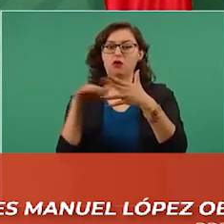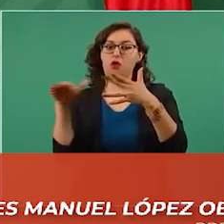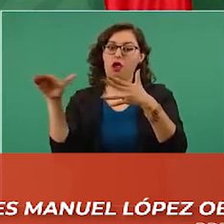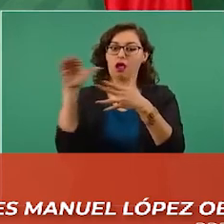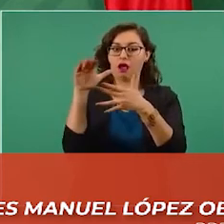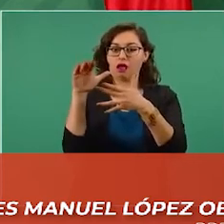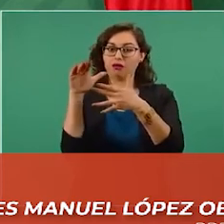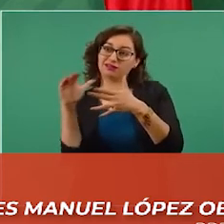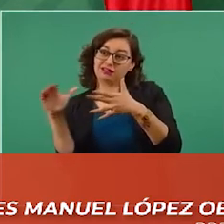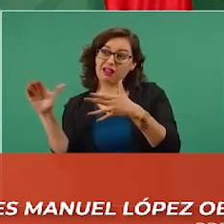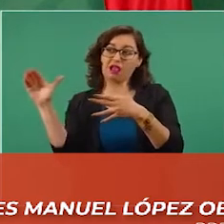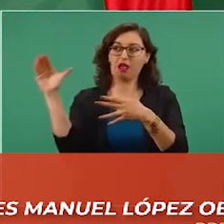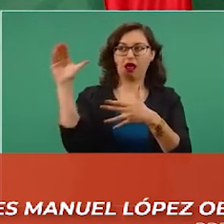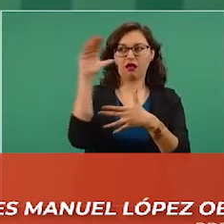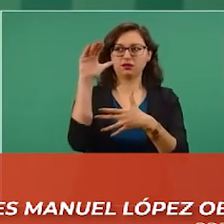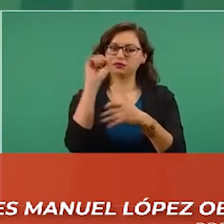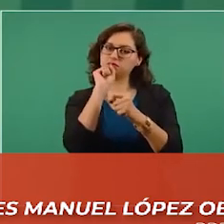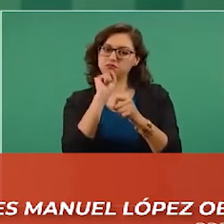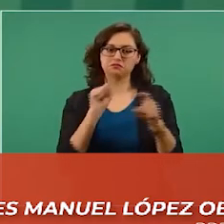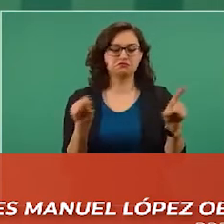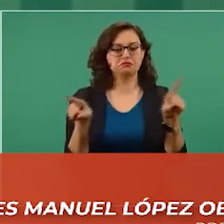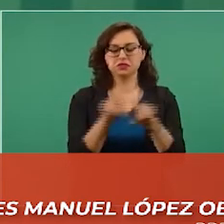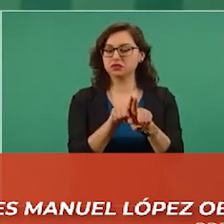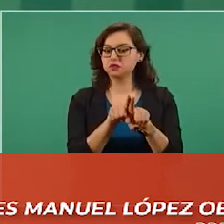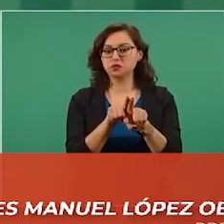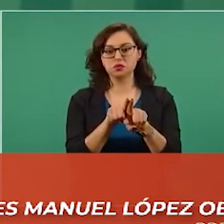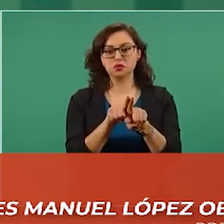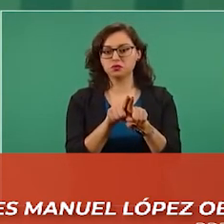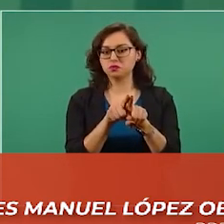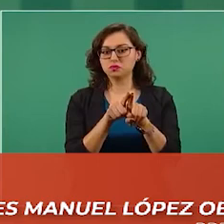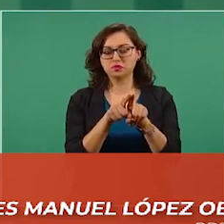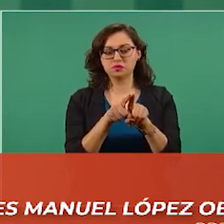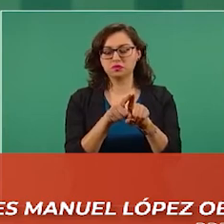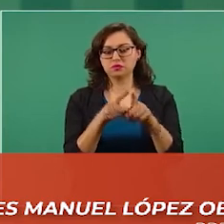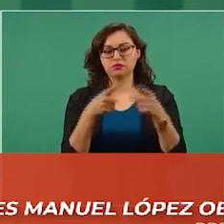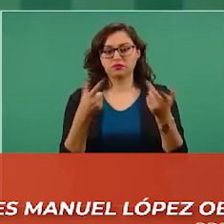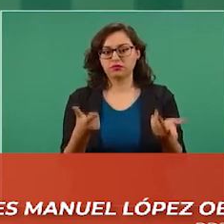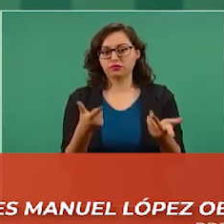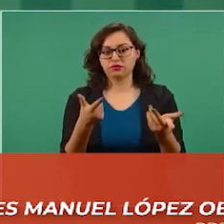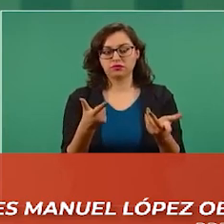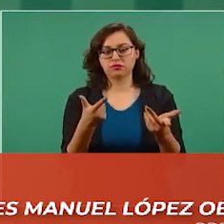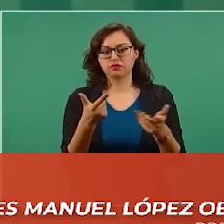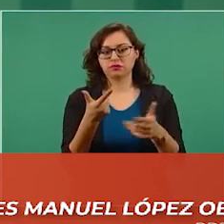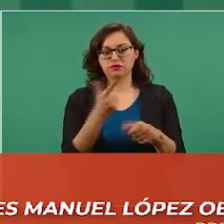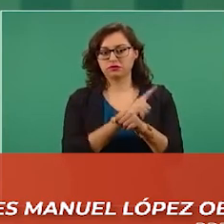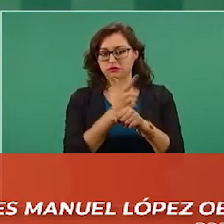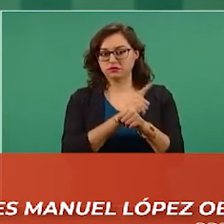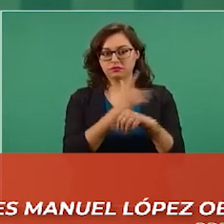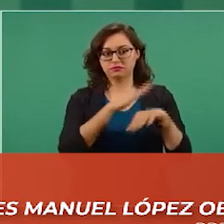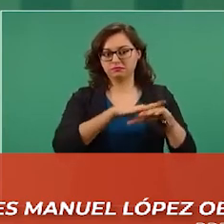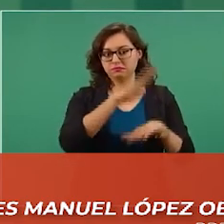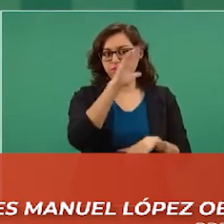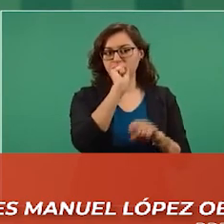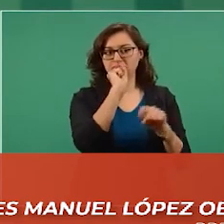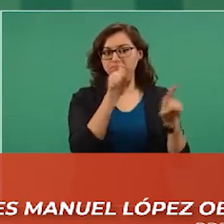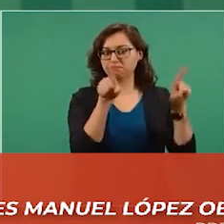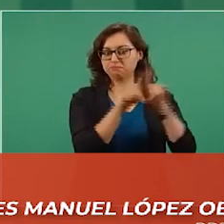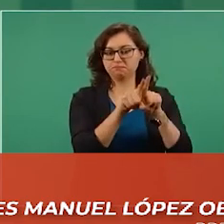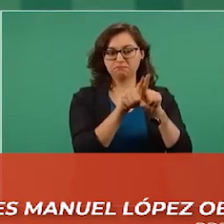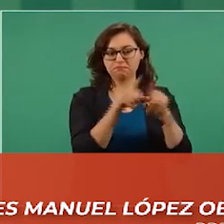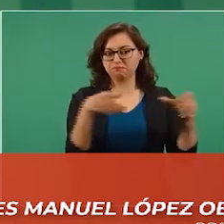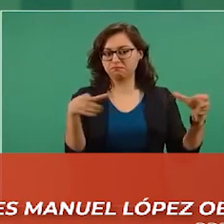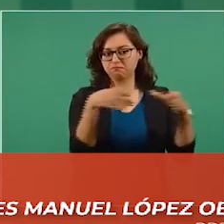y alta igual que de licenciatura para arriba. Ahí